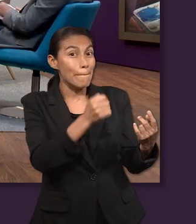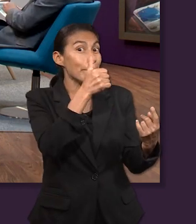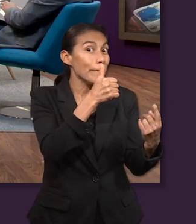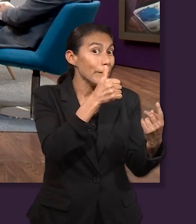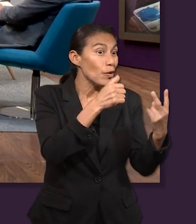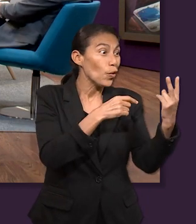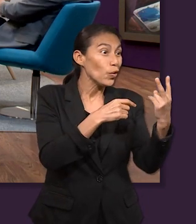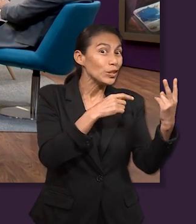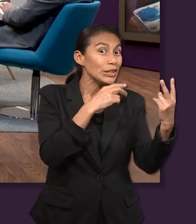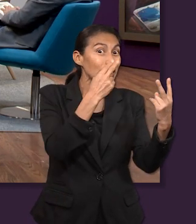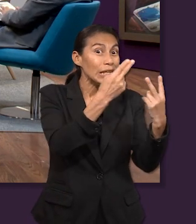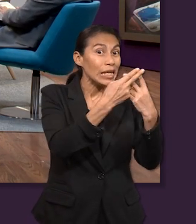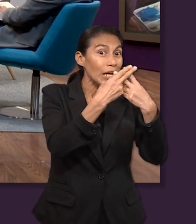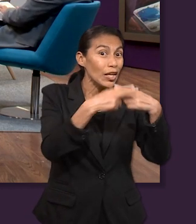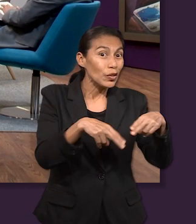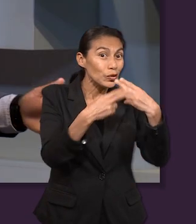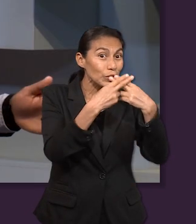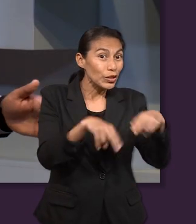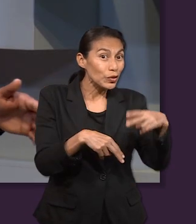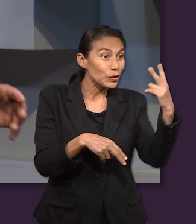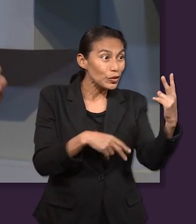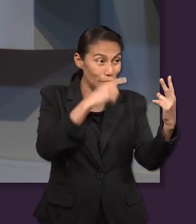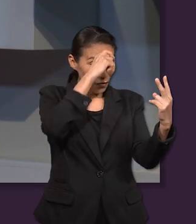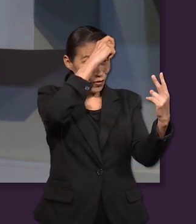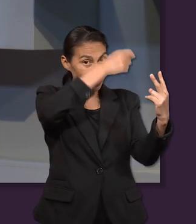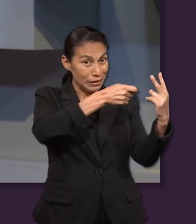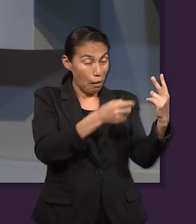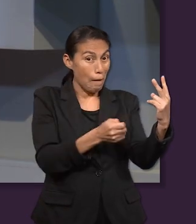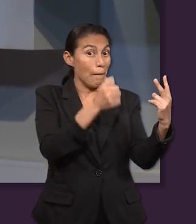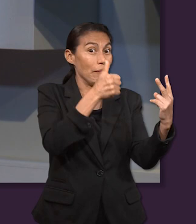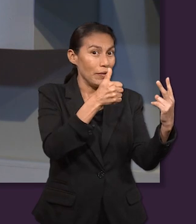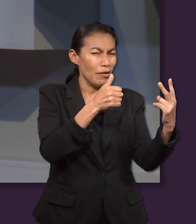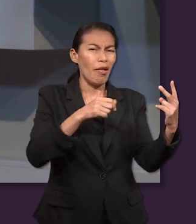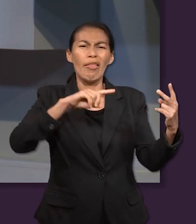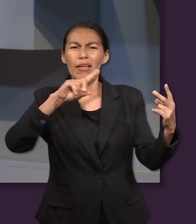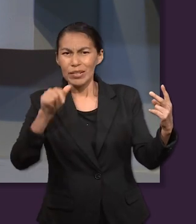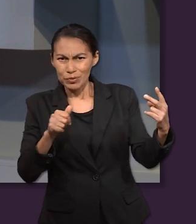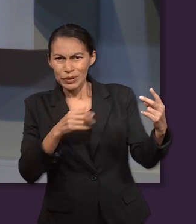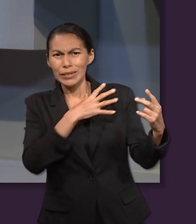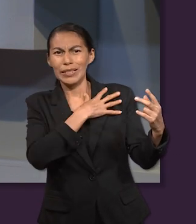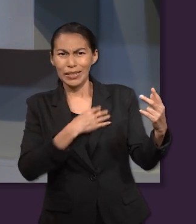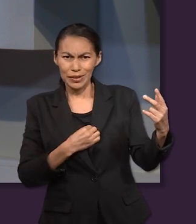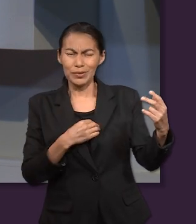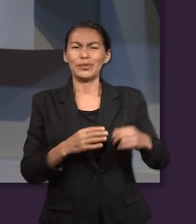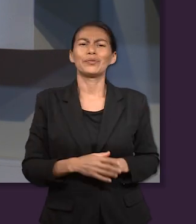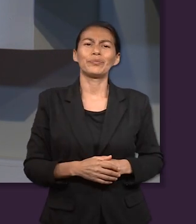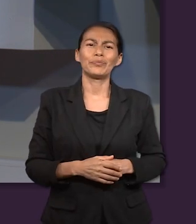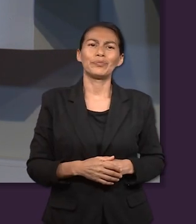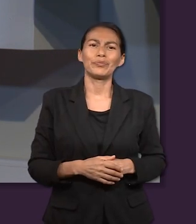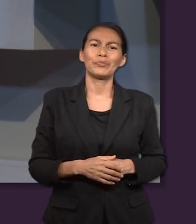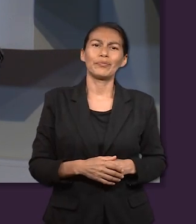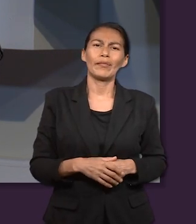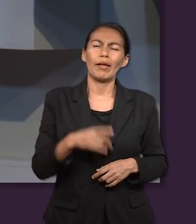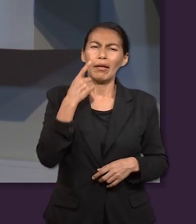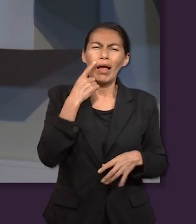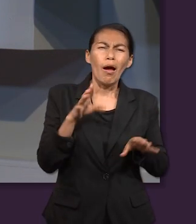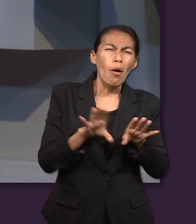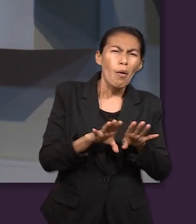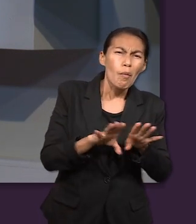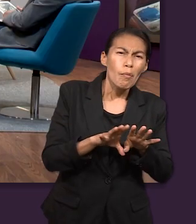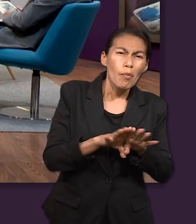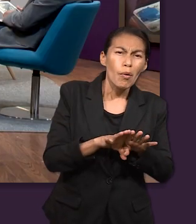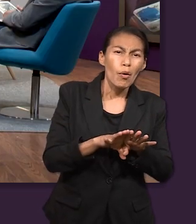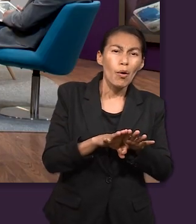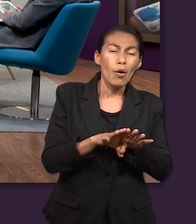ahora viene la bendición para con sus hijos. Y en esta parte es muy importante cómo él